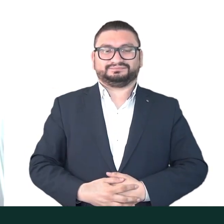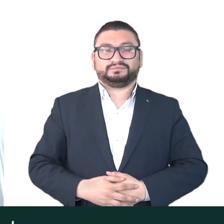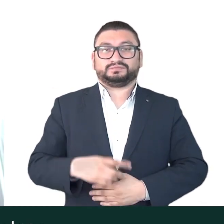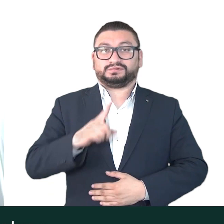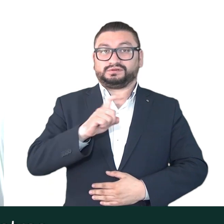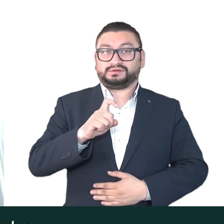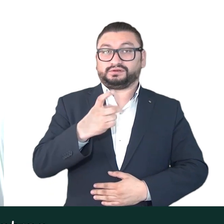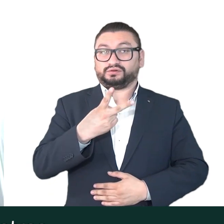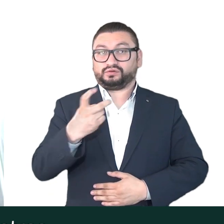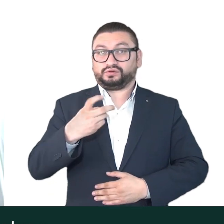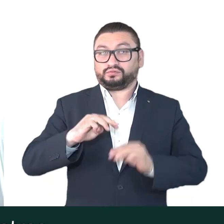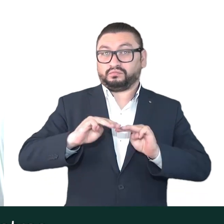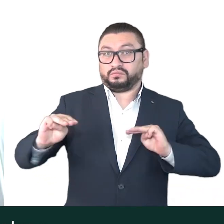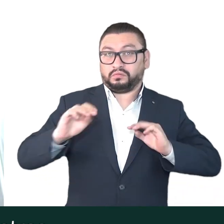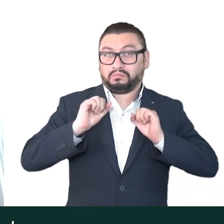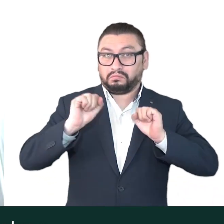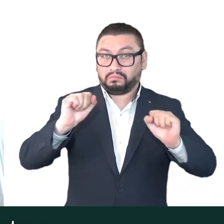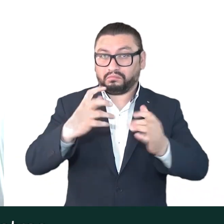No, es bien.